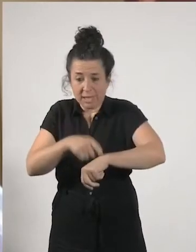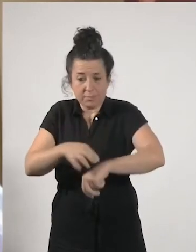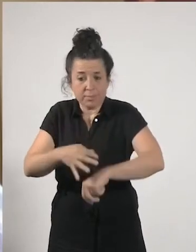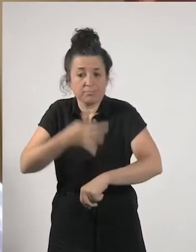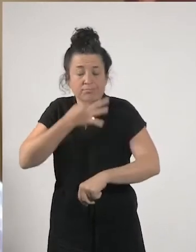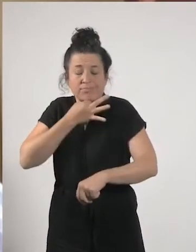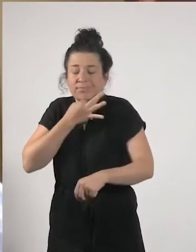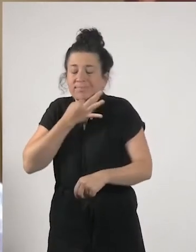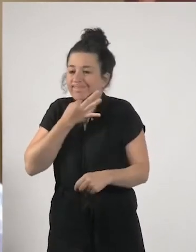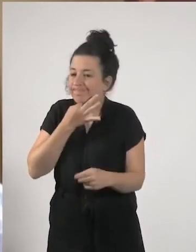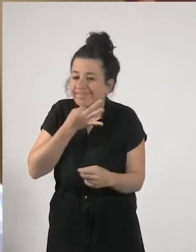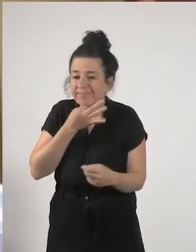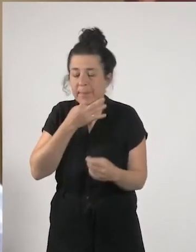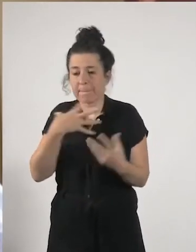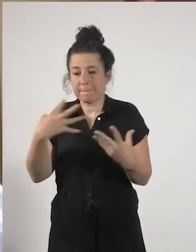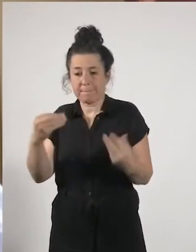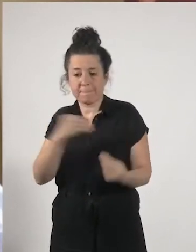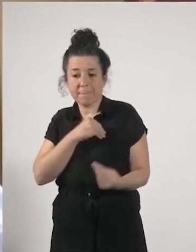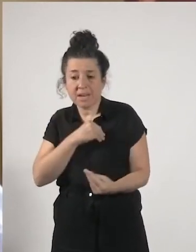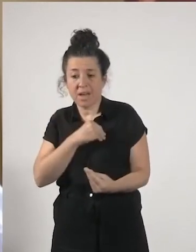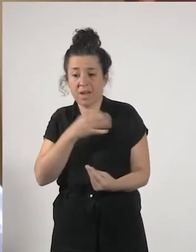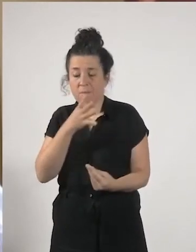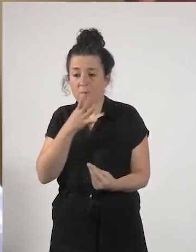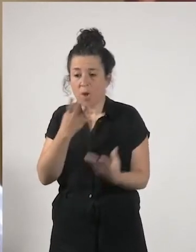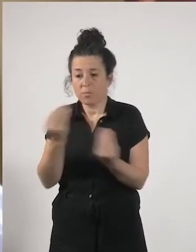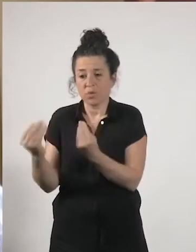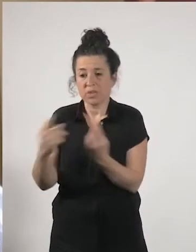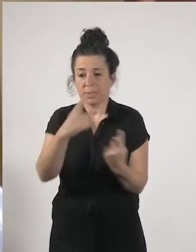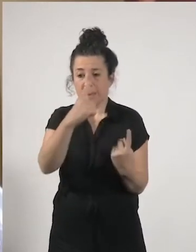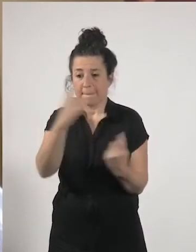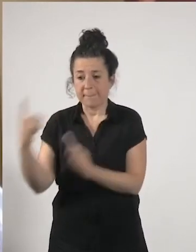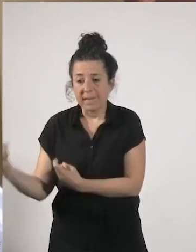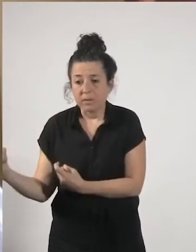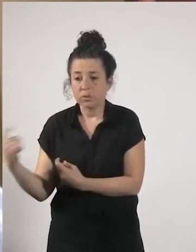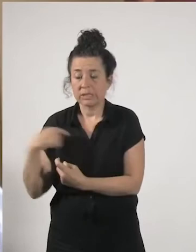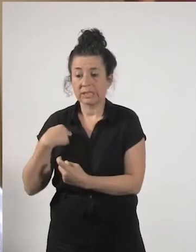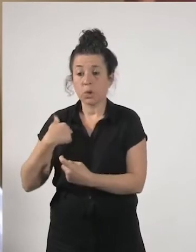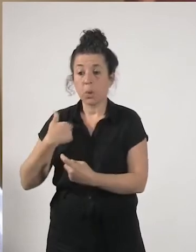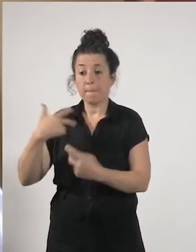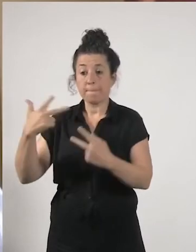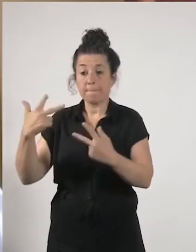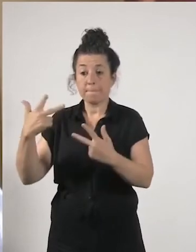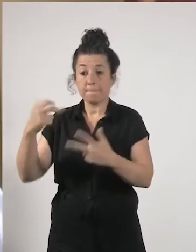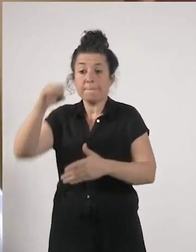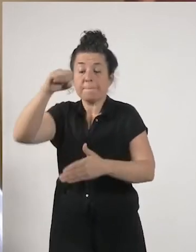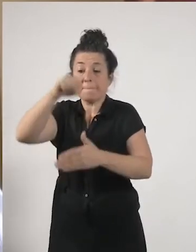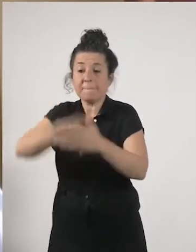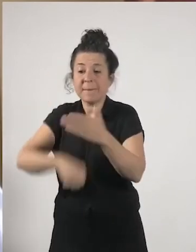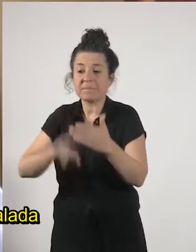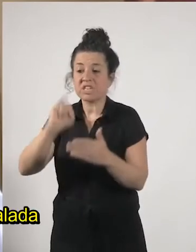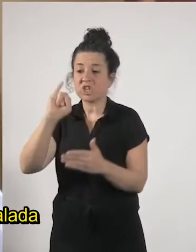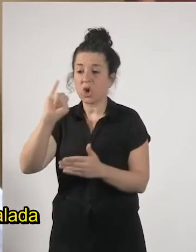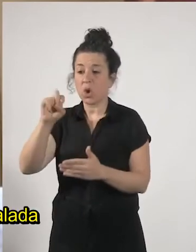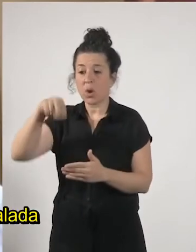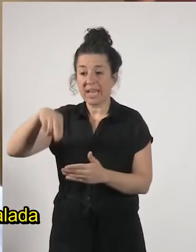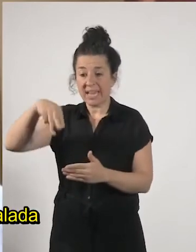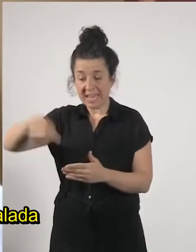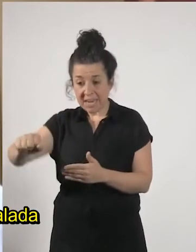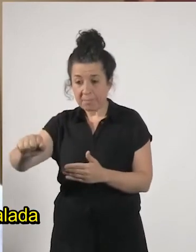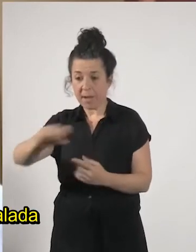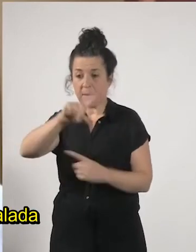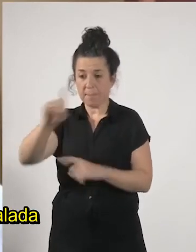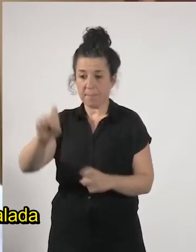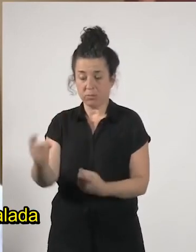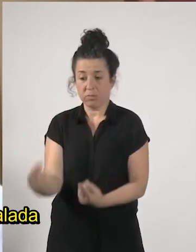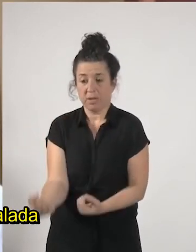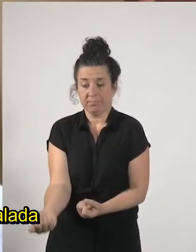que que nos habían hecho diría con permiso de Inma que nos ha dicho que nos ha lanzado la pregunta nos decía viendo